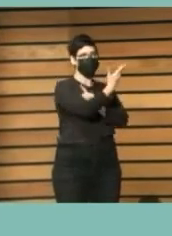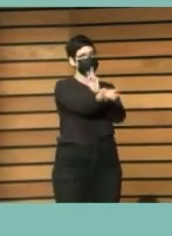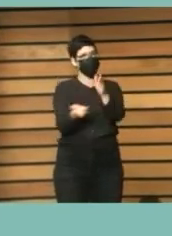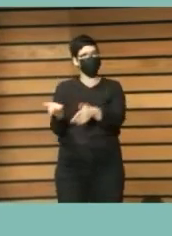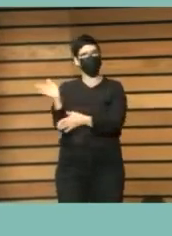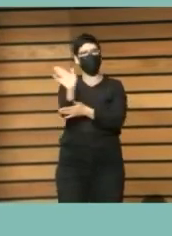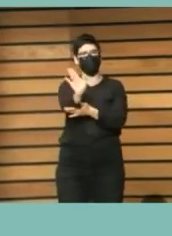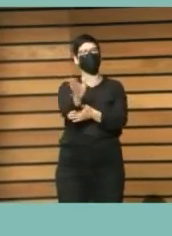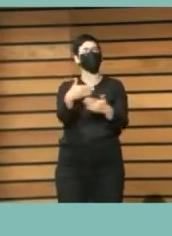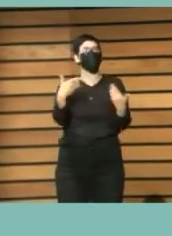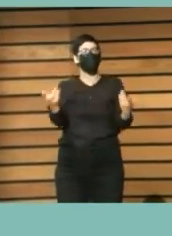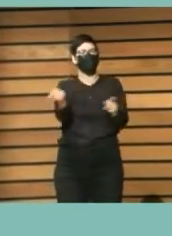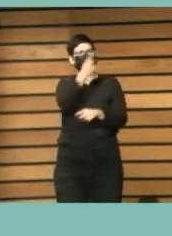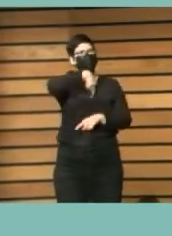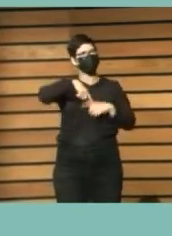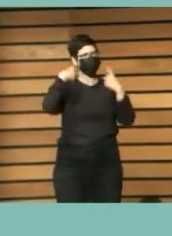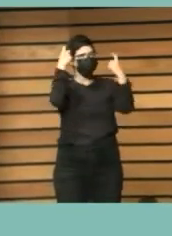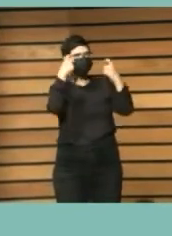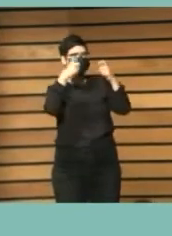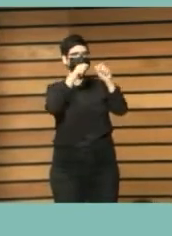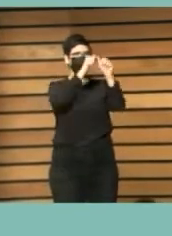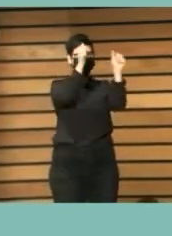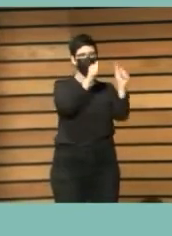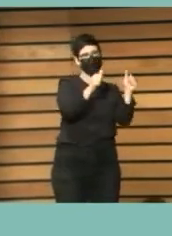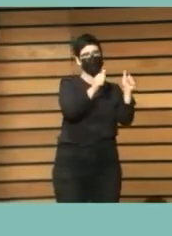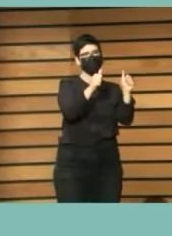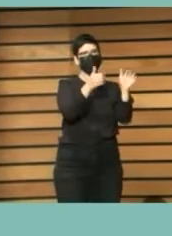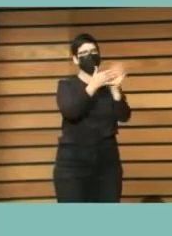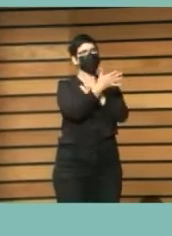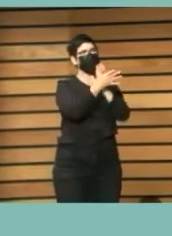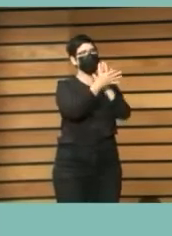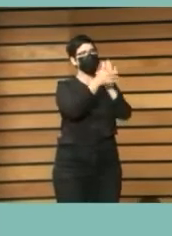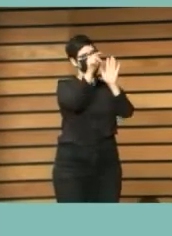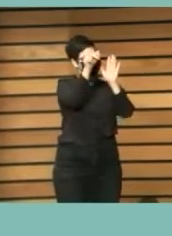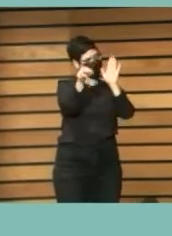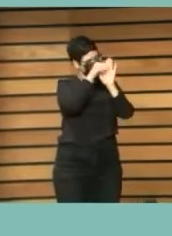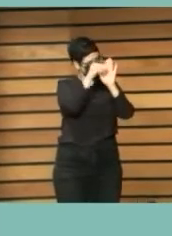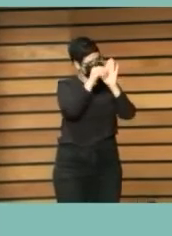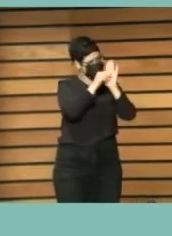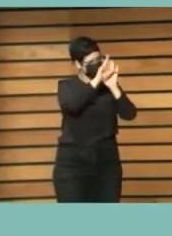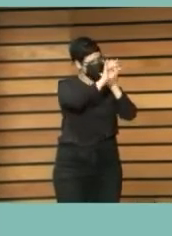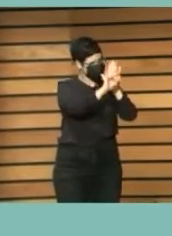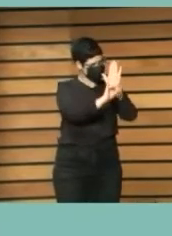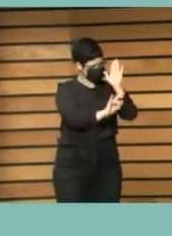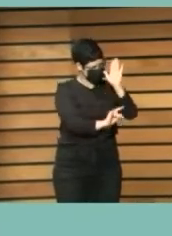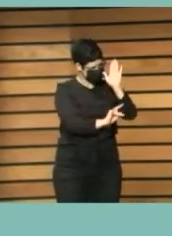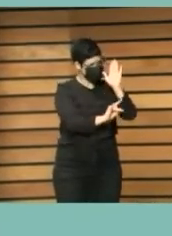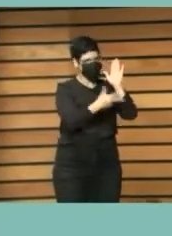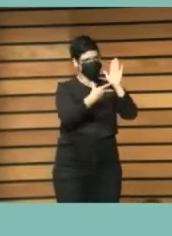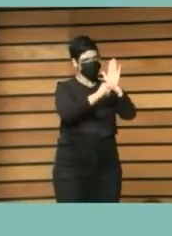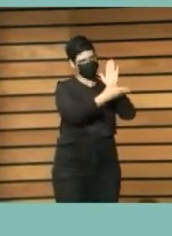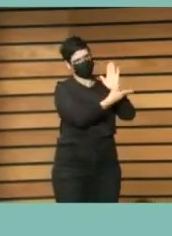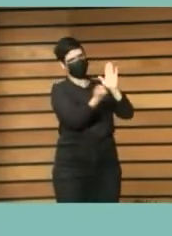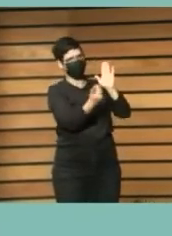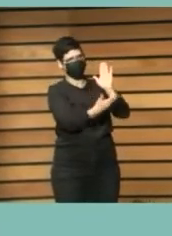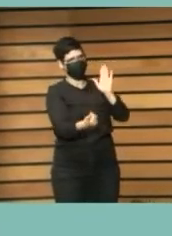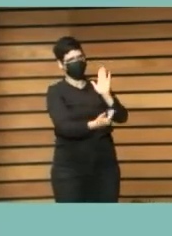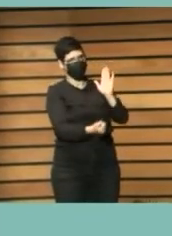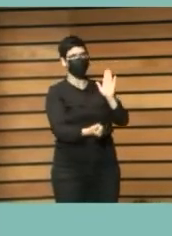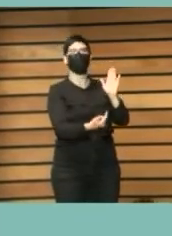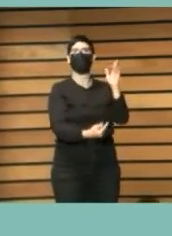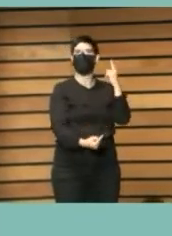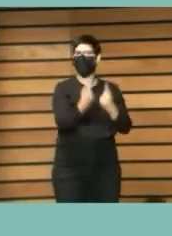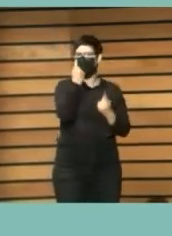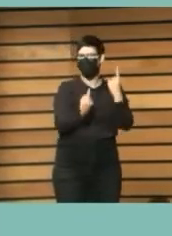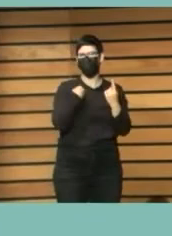hemos tratado de construir un modelo con más sí que no es alguien decía ayer que igual nos deberíamos replantear